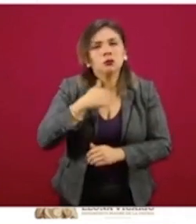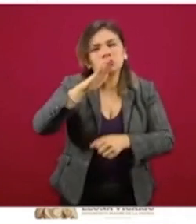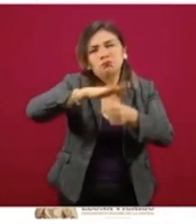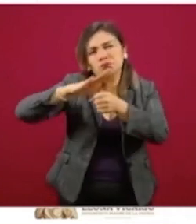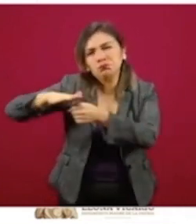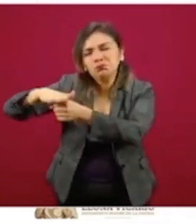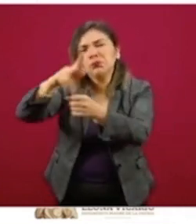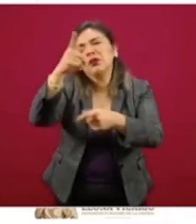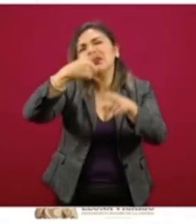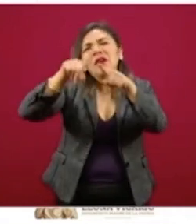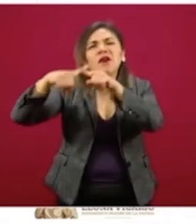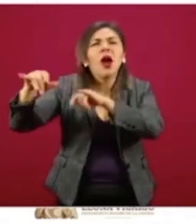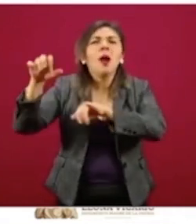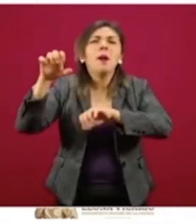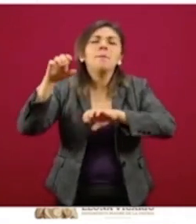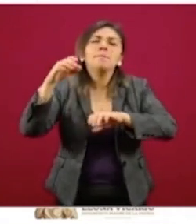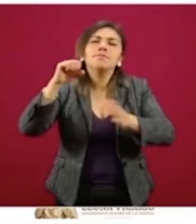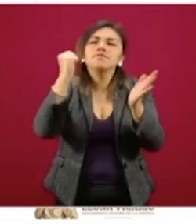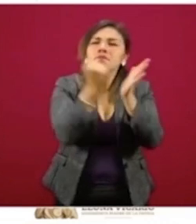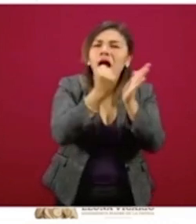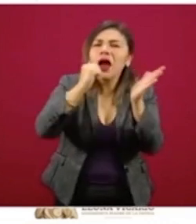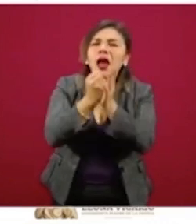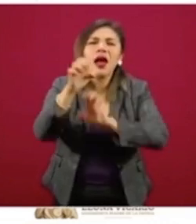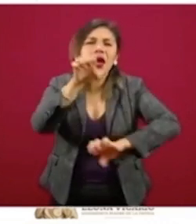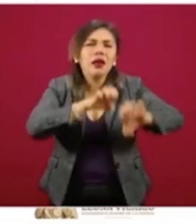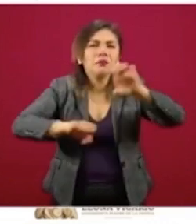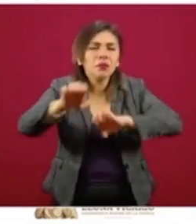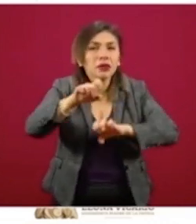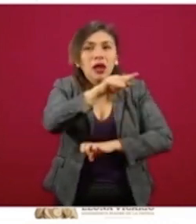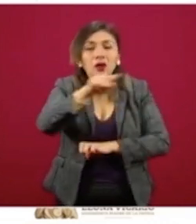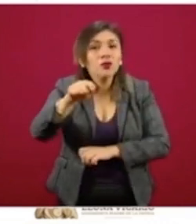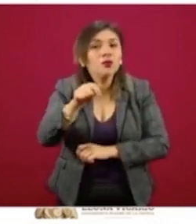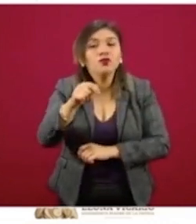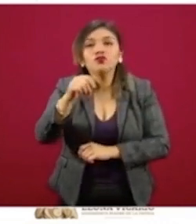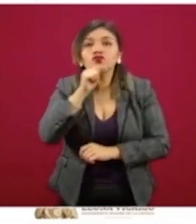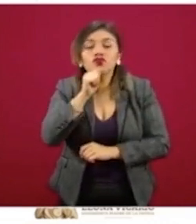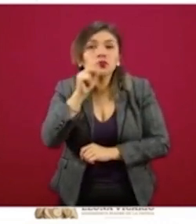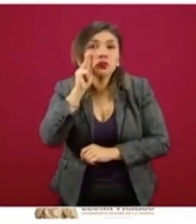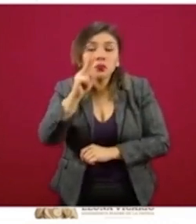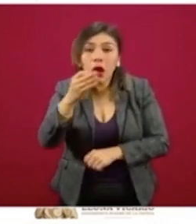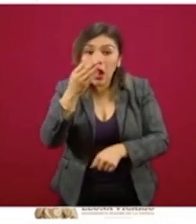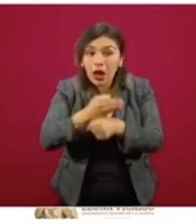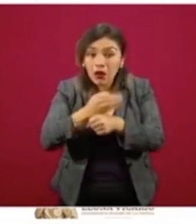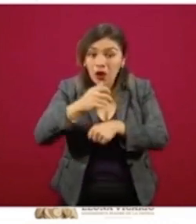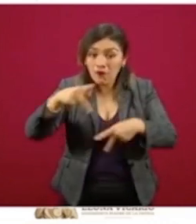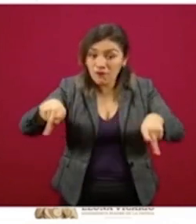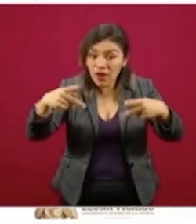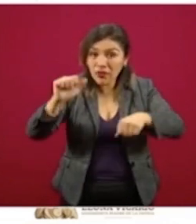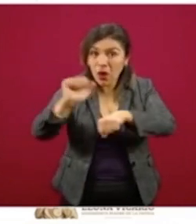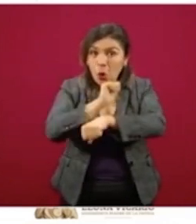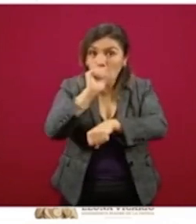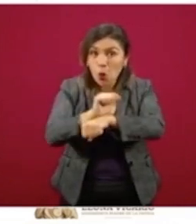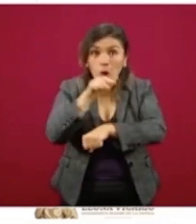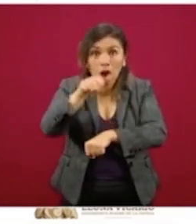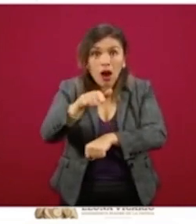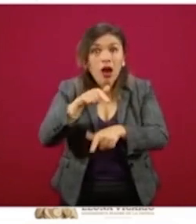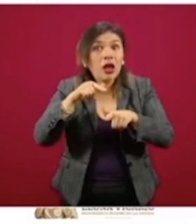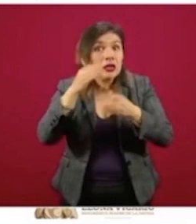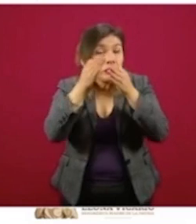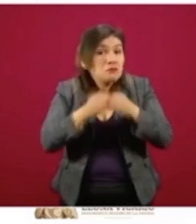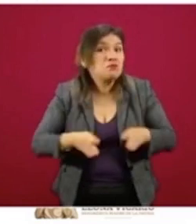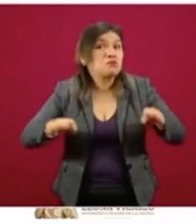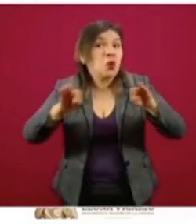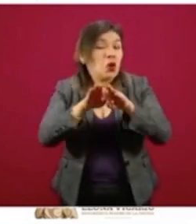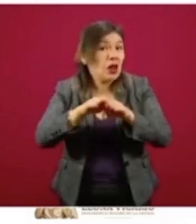diferentes marcas, empresas que no está considerado la venta de automóviles como una actividad